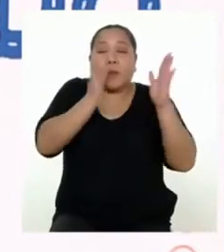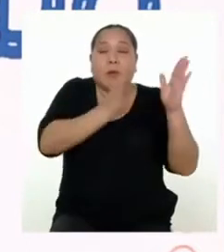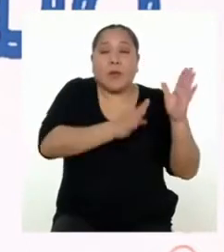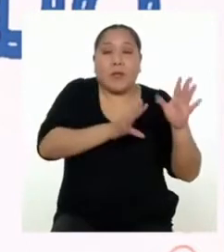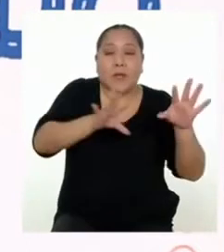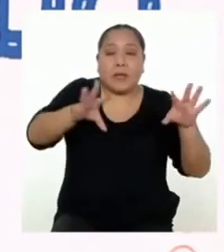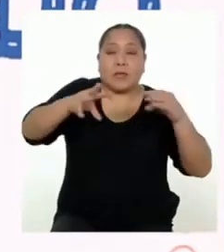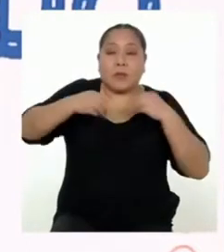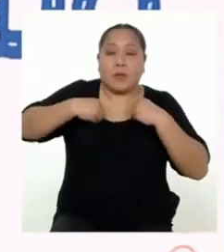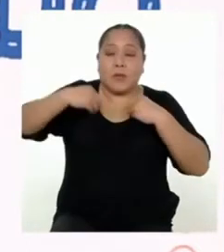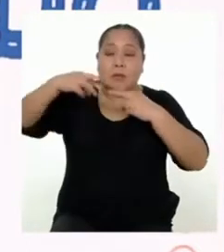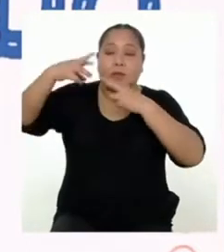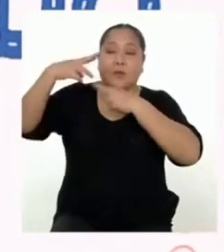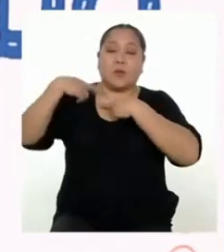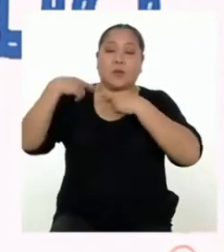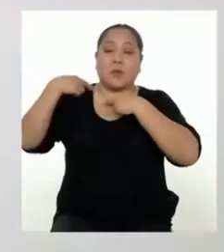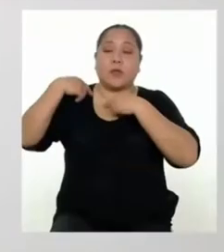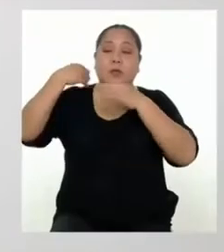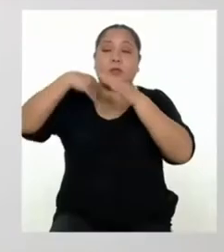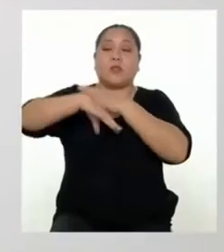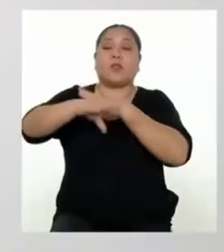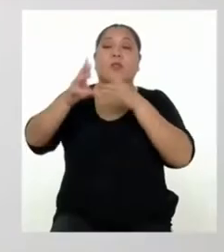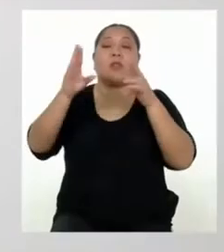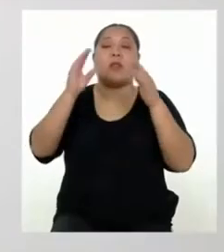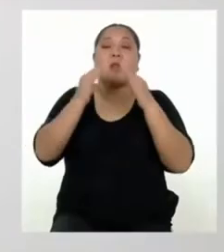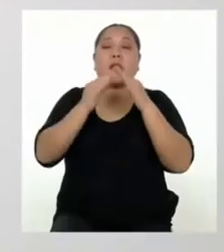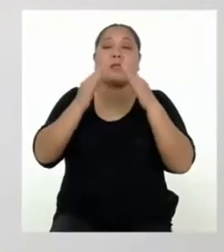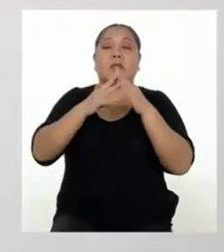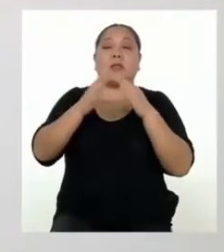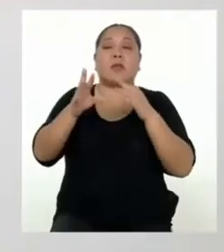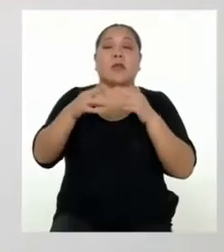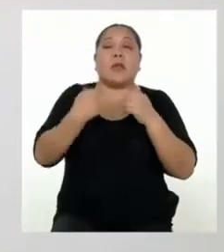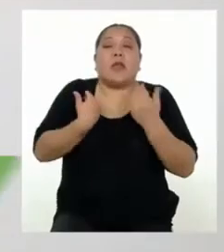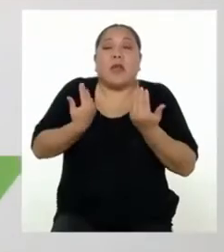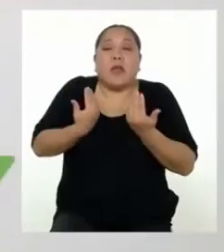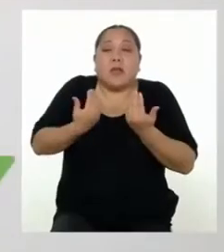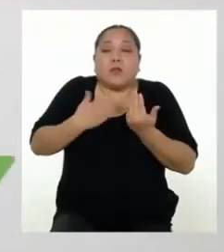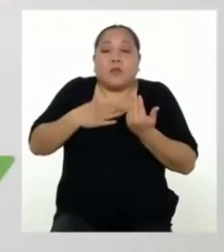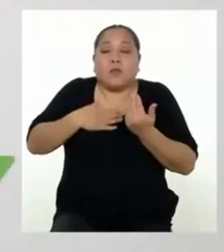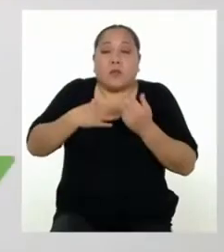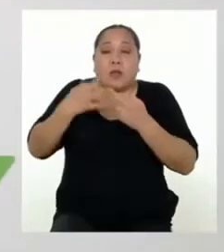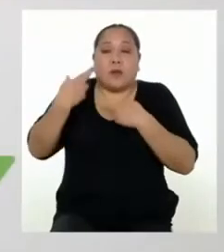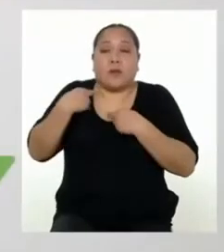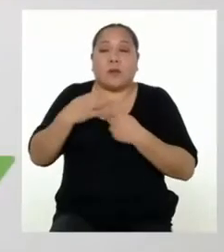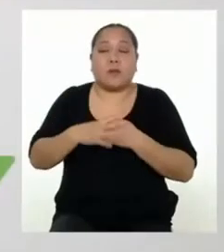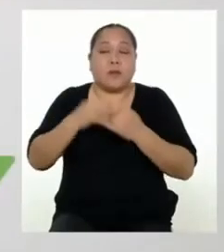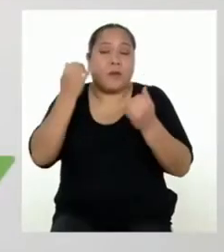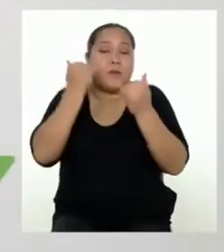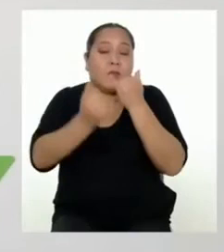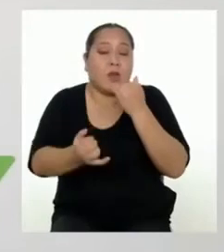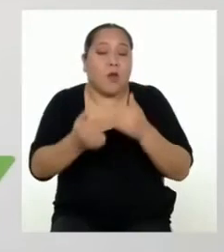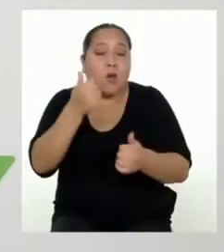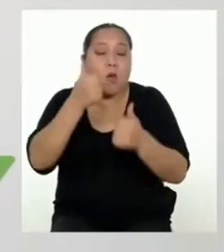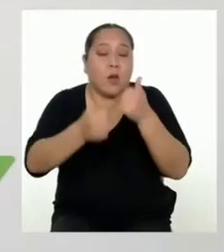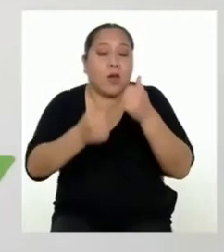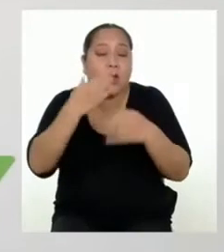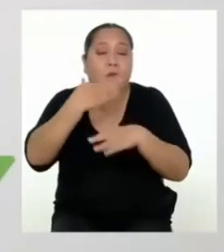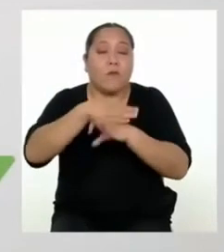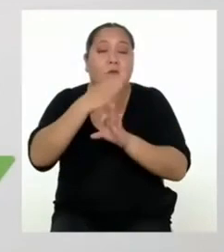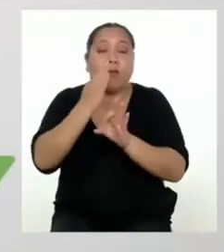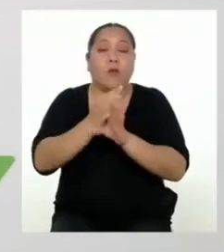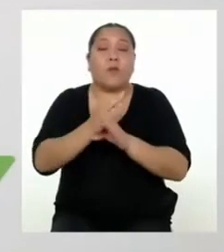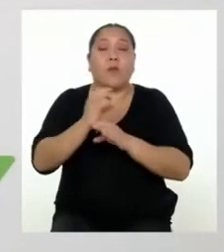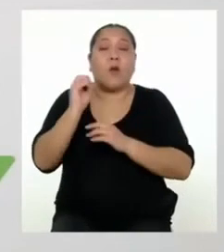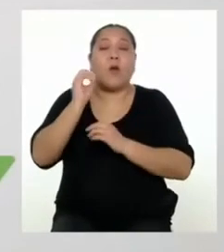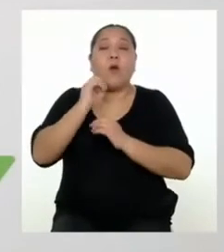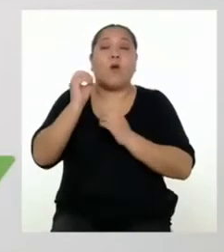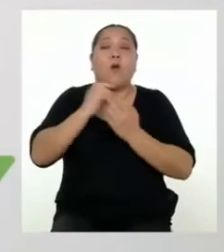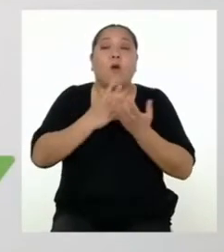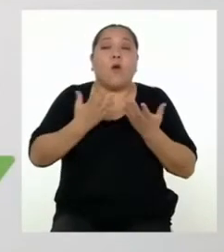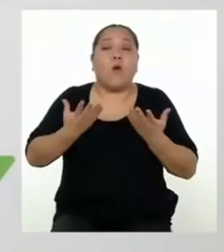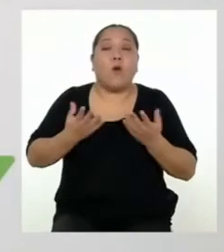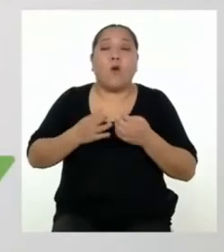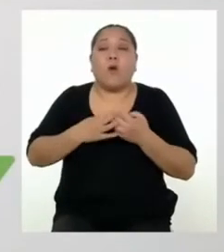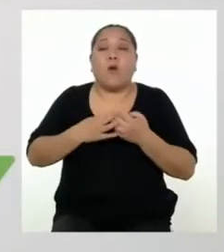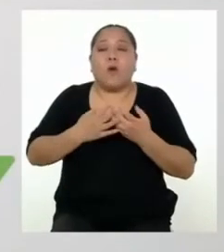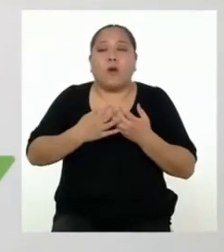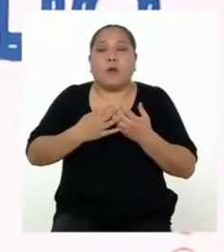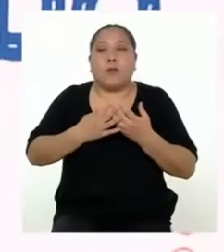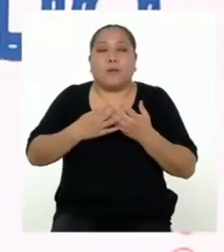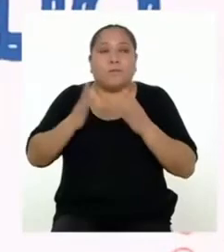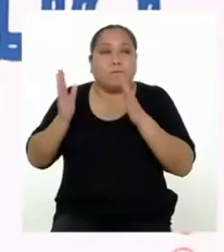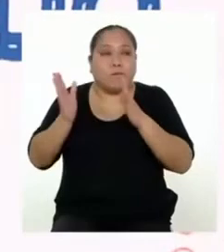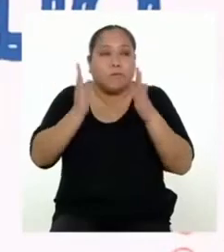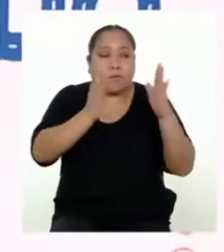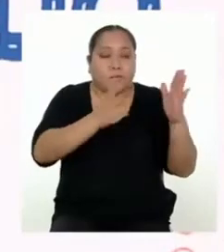y asumir las tareas que nos corresponden. Para finalizar, ¿cuál será la forma o estructura que tendrá tu propuesta de